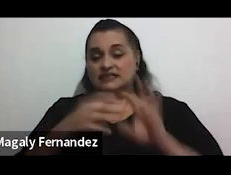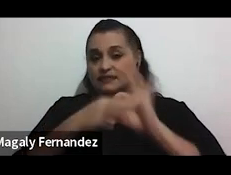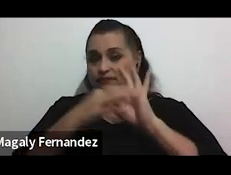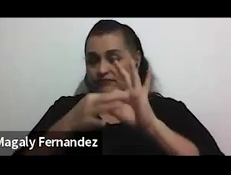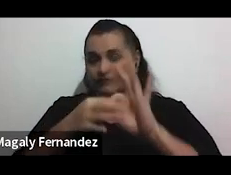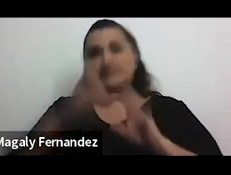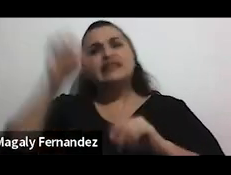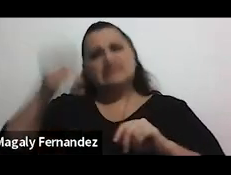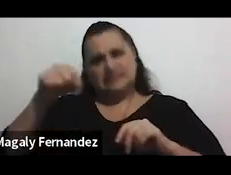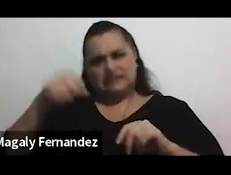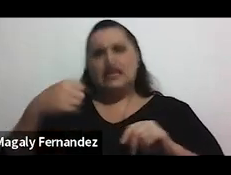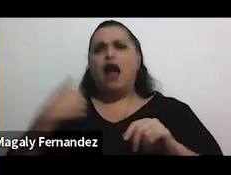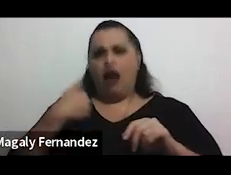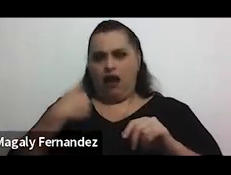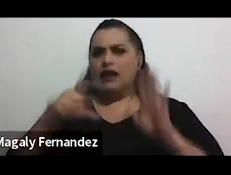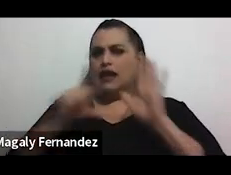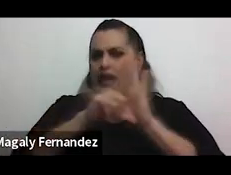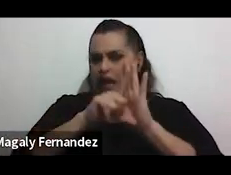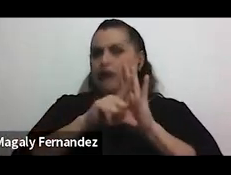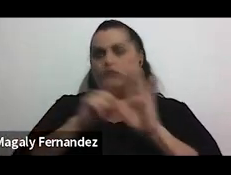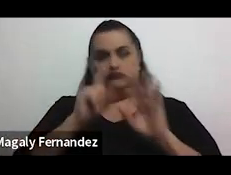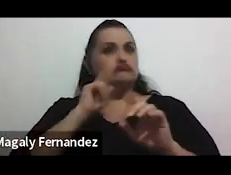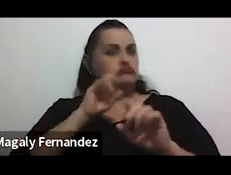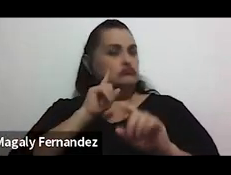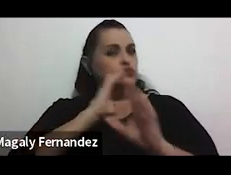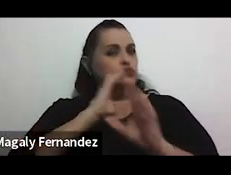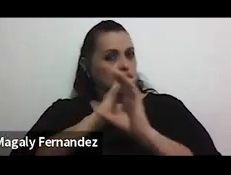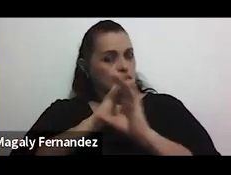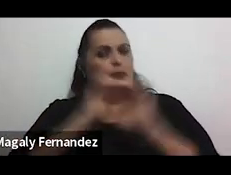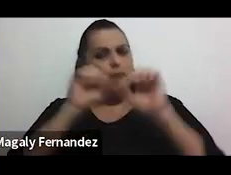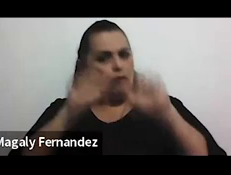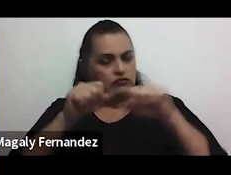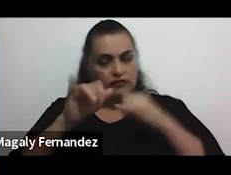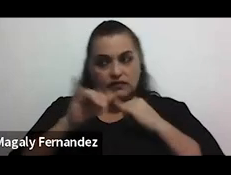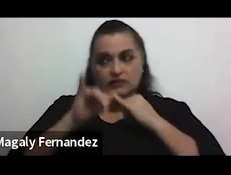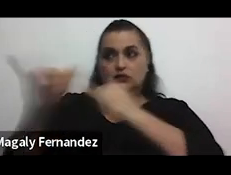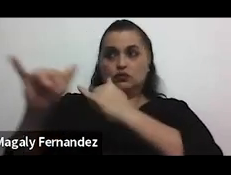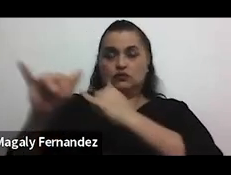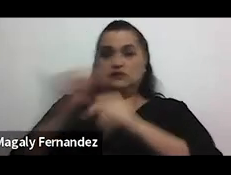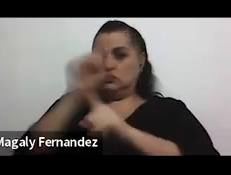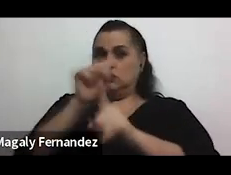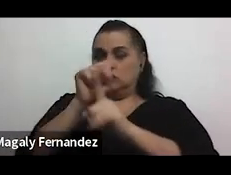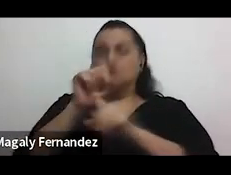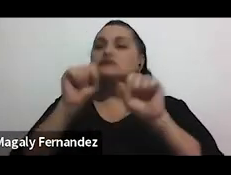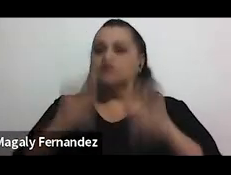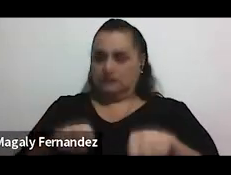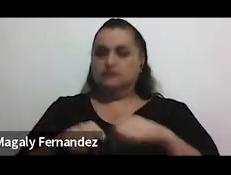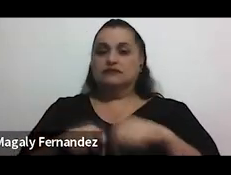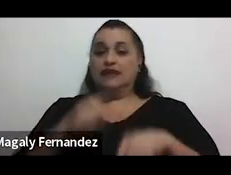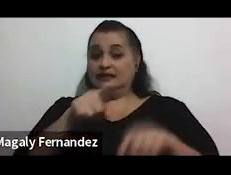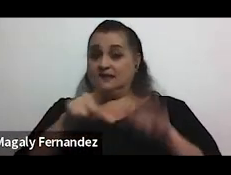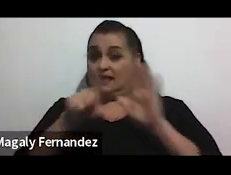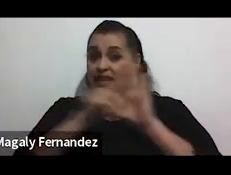sí, hay una ley que nos ampara, hay posibilidad de denunciar este tipo de situaciones. Entonces, esta ley